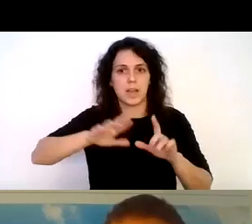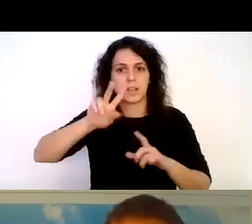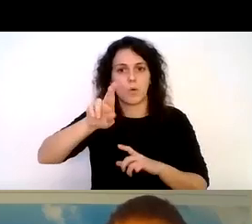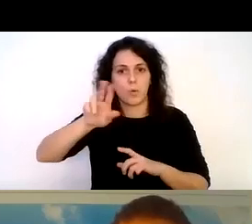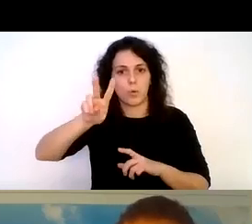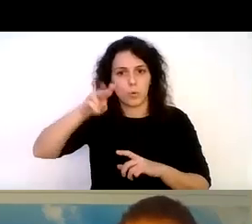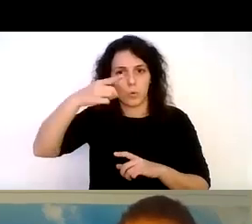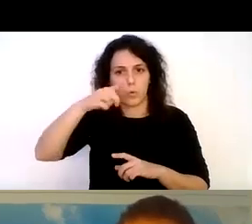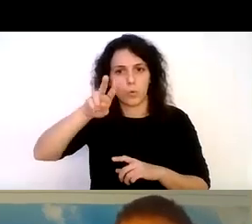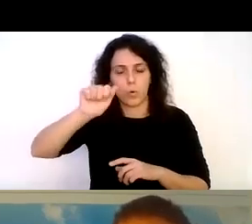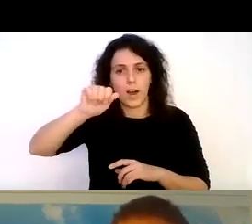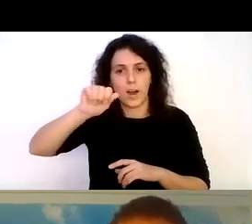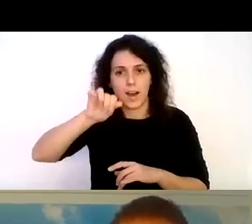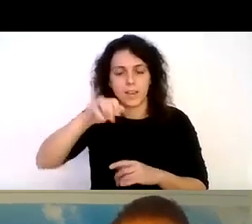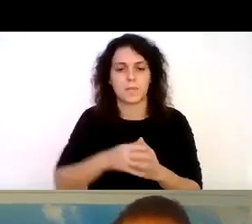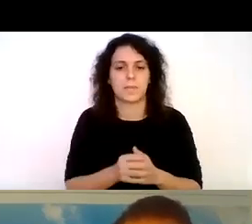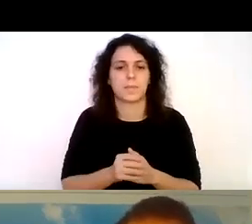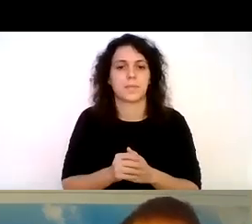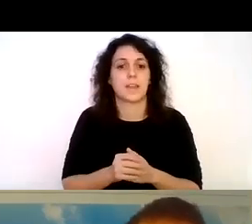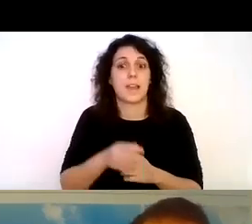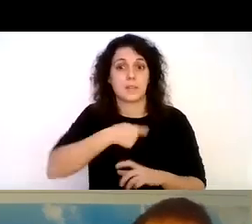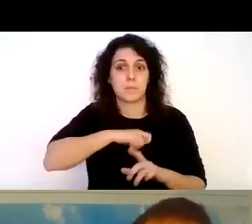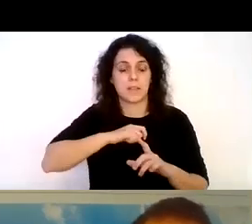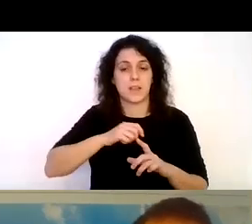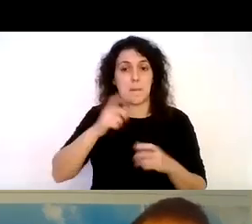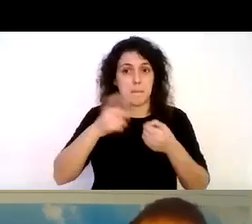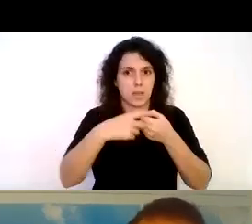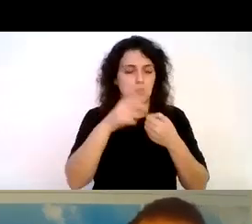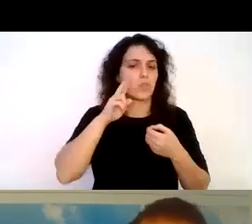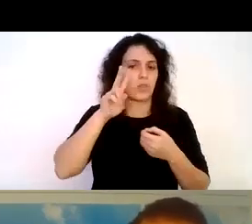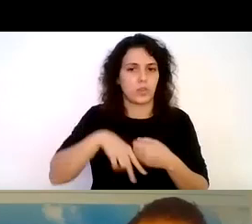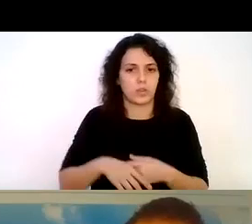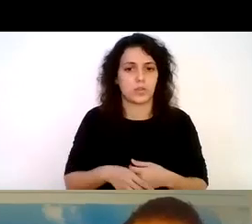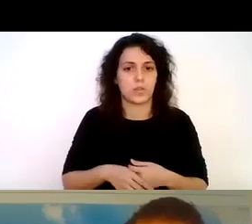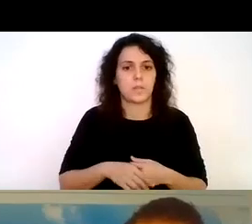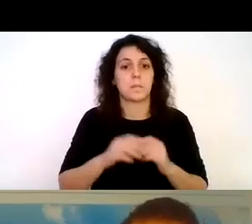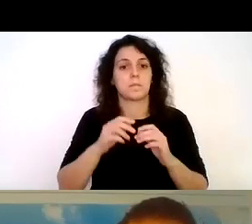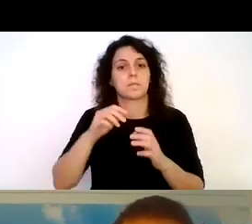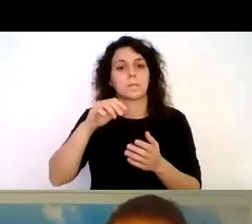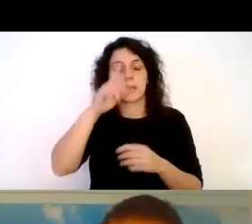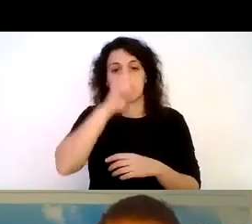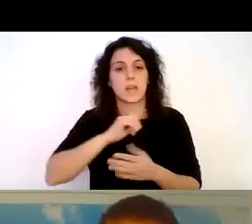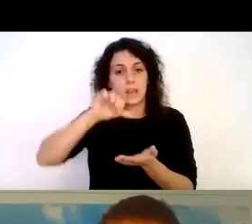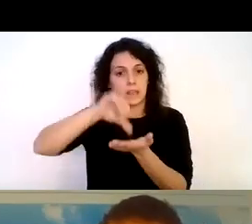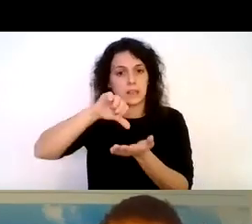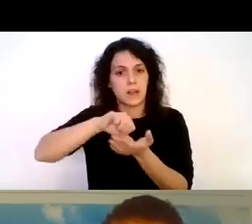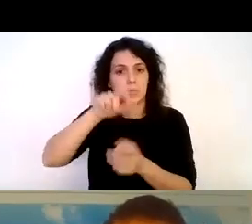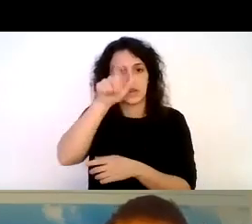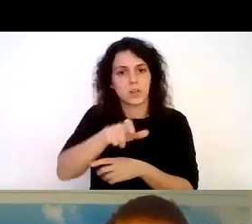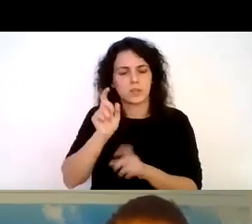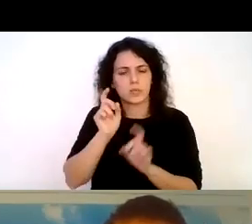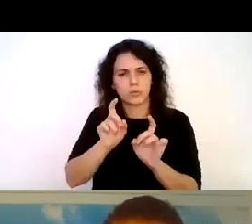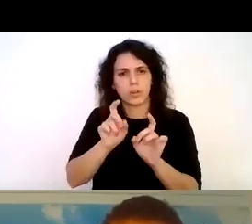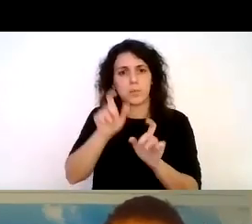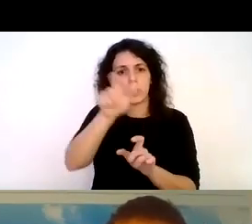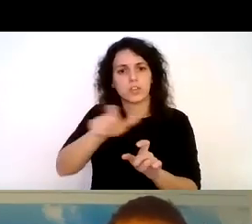España algunas imágenes debajo a la izquierda instructores equipando a una persona con parálisis cerebral esto es en Buenos